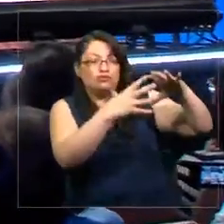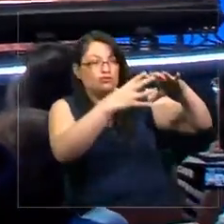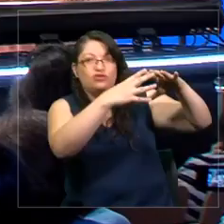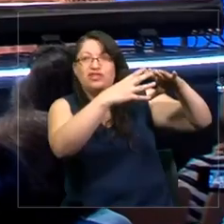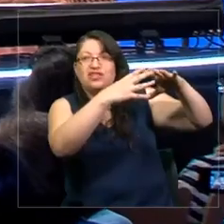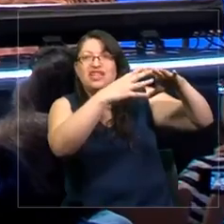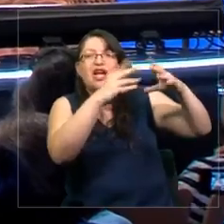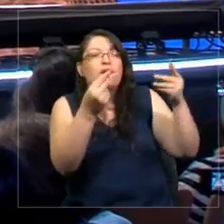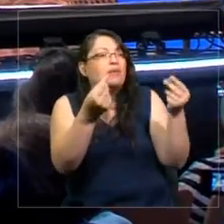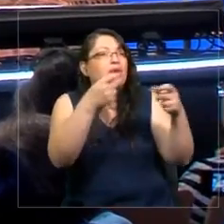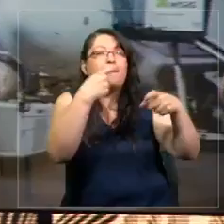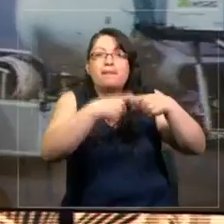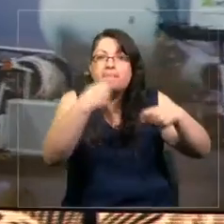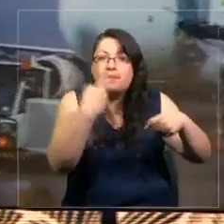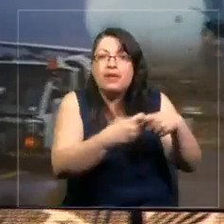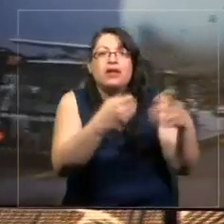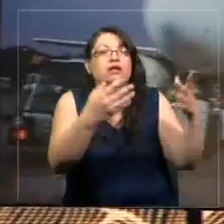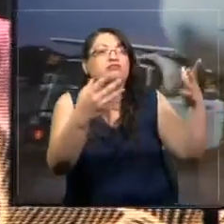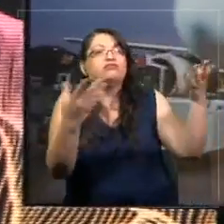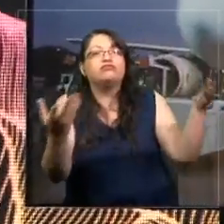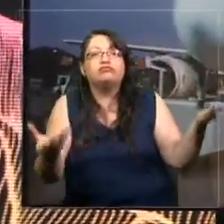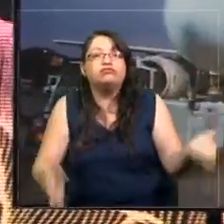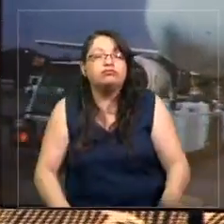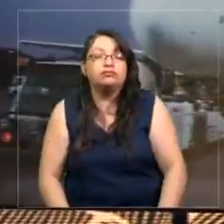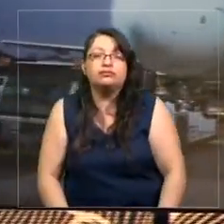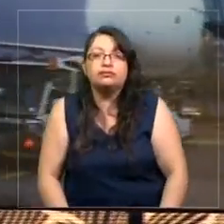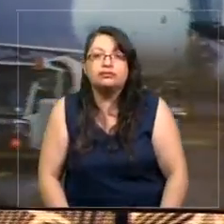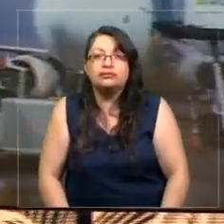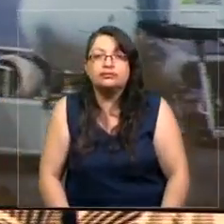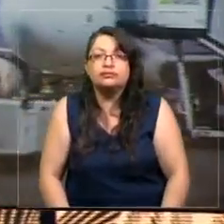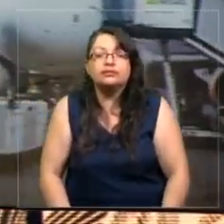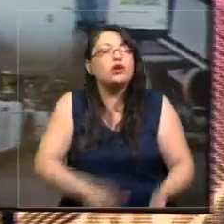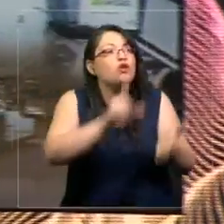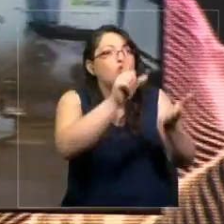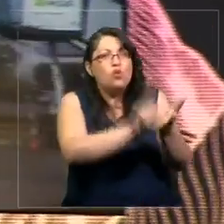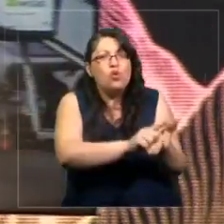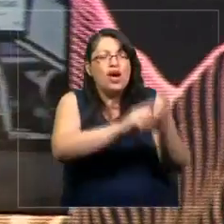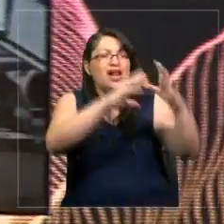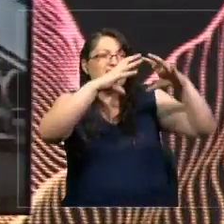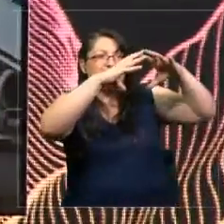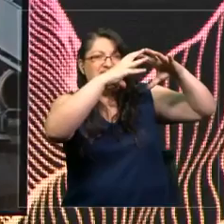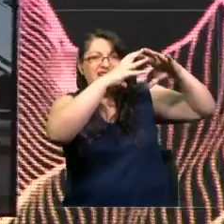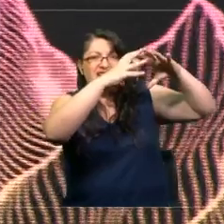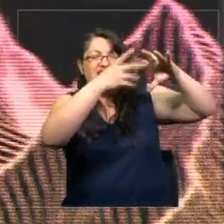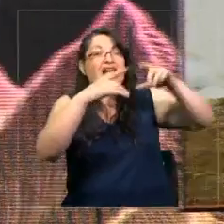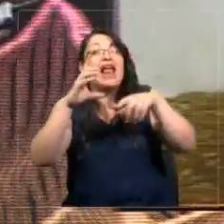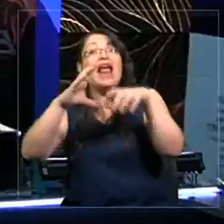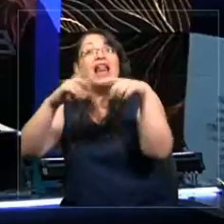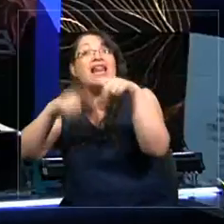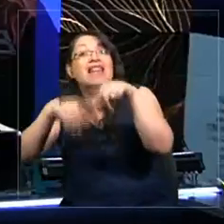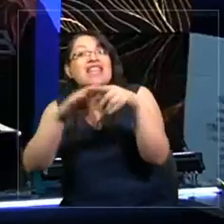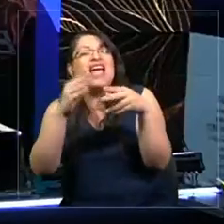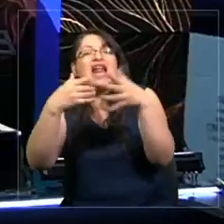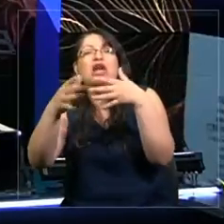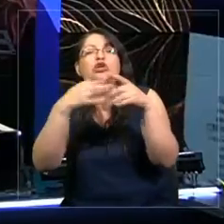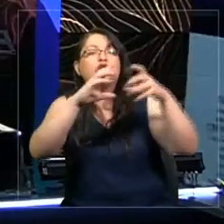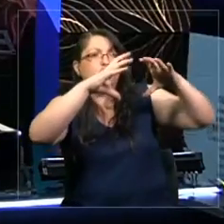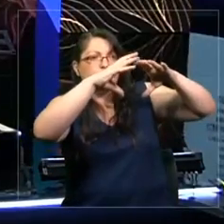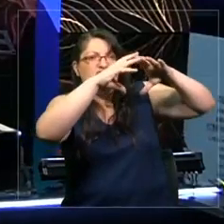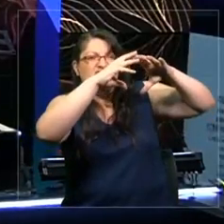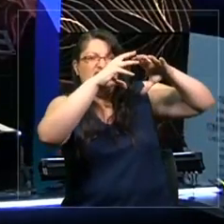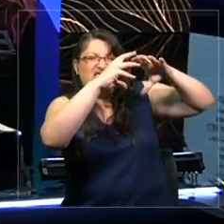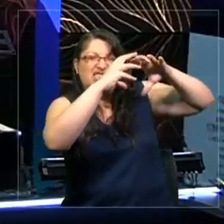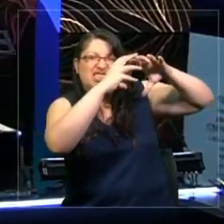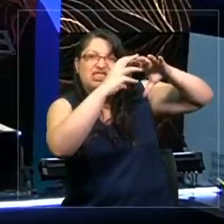Son piedras, son lugares que están siendo erosionados por el mismo planeta, por la misma naturaleza y que van a